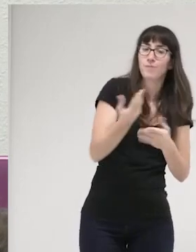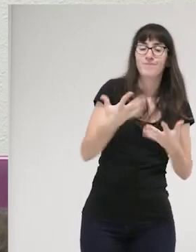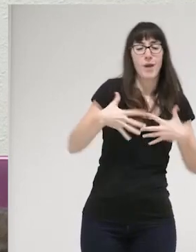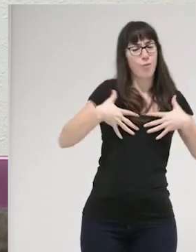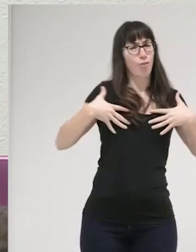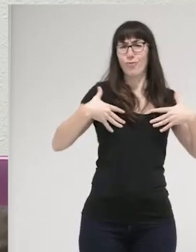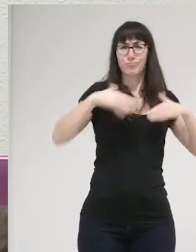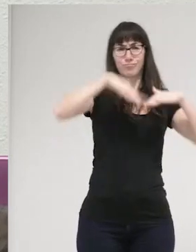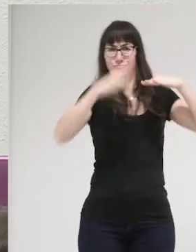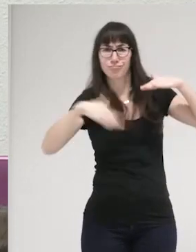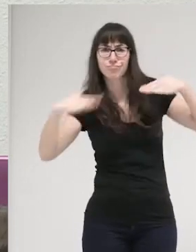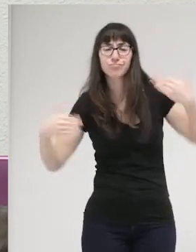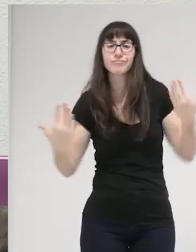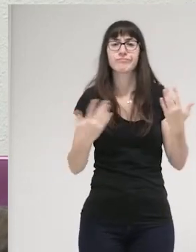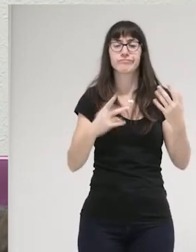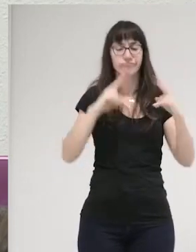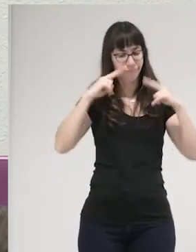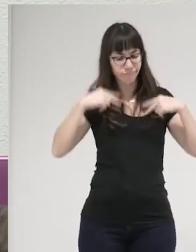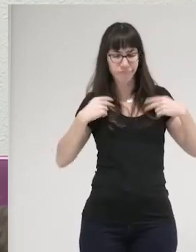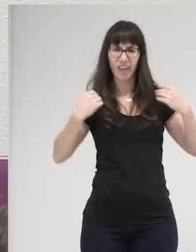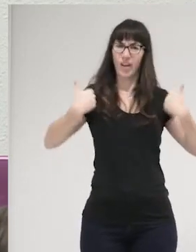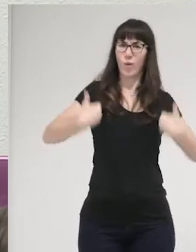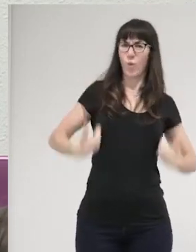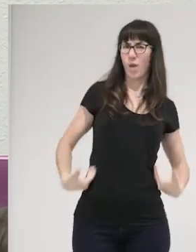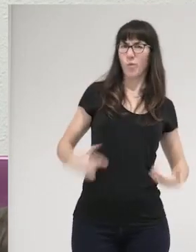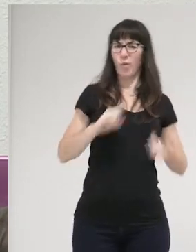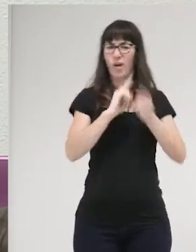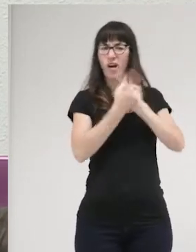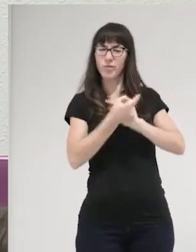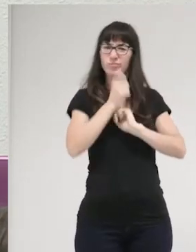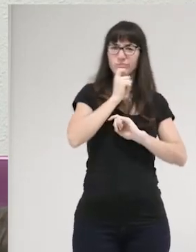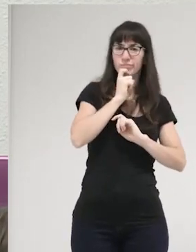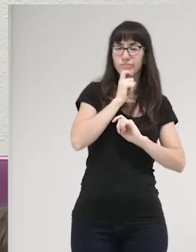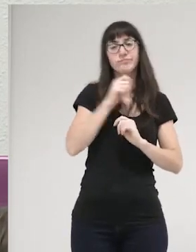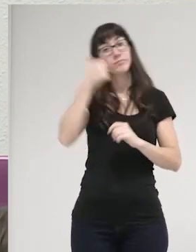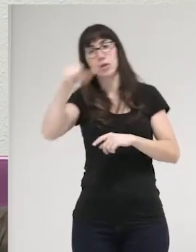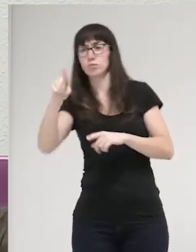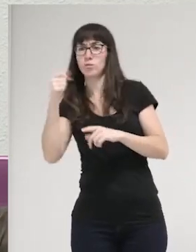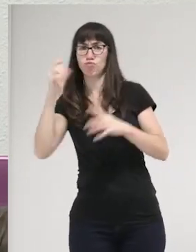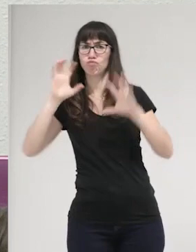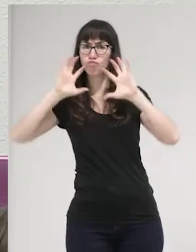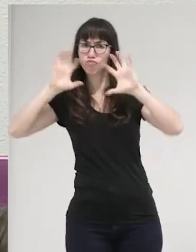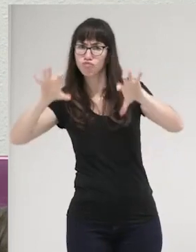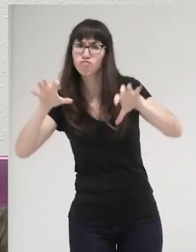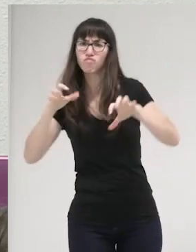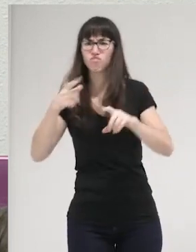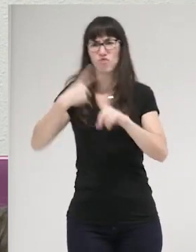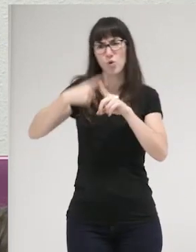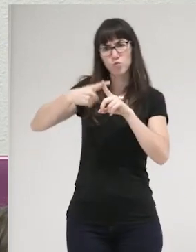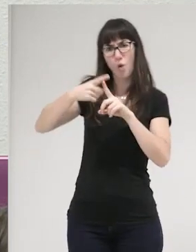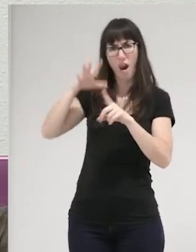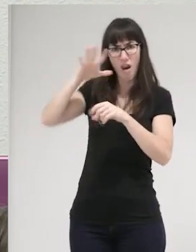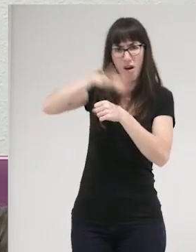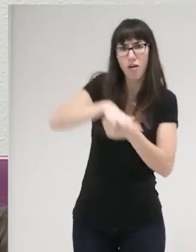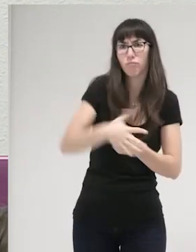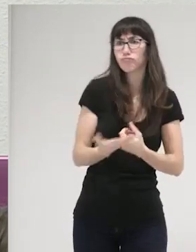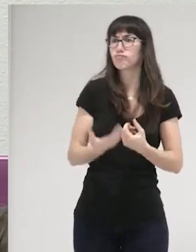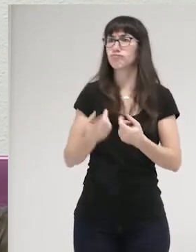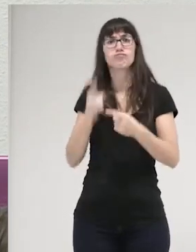influenciadas por procesos corporales en cambio la masculinidad agresivas depredadores sexuales enfocados al éxito profesional